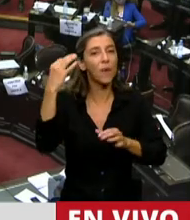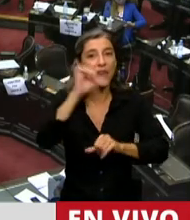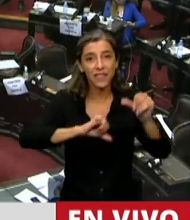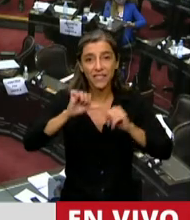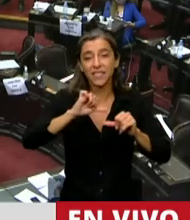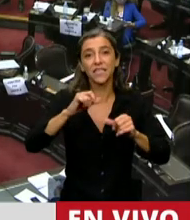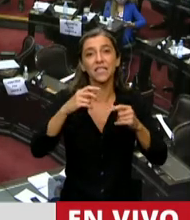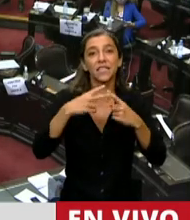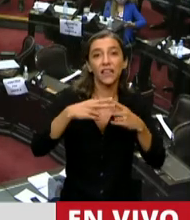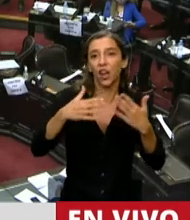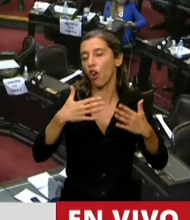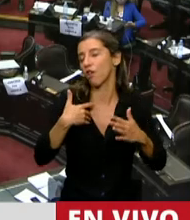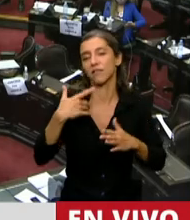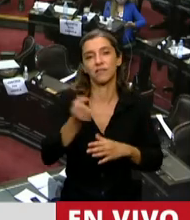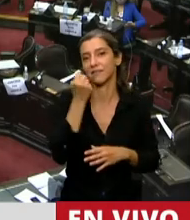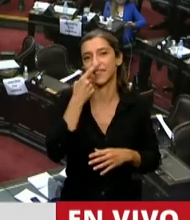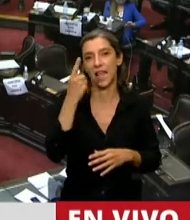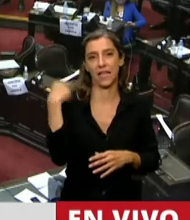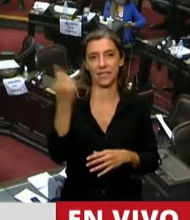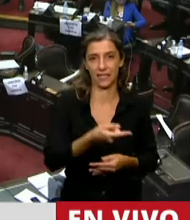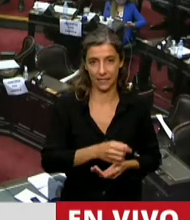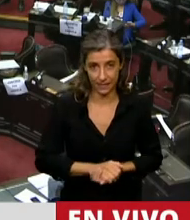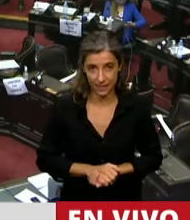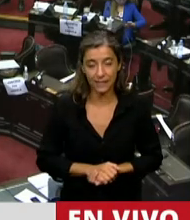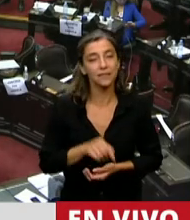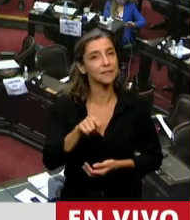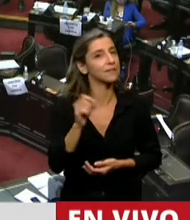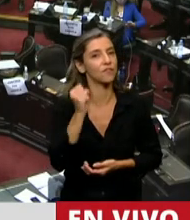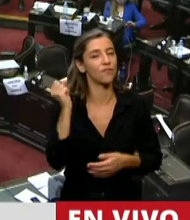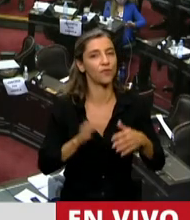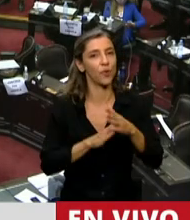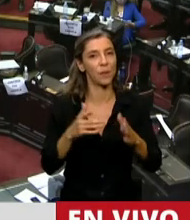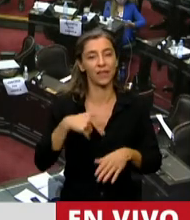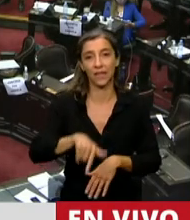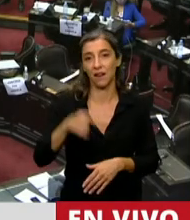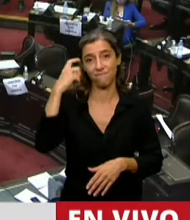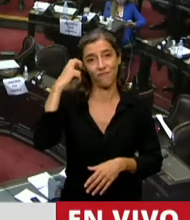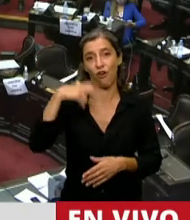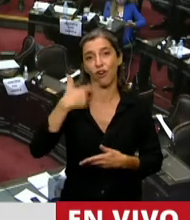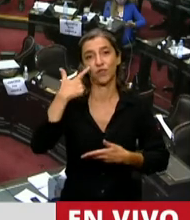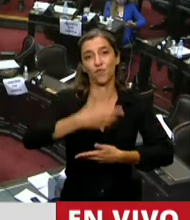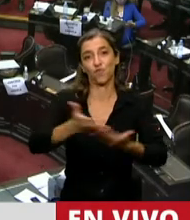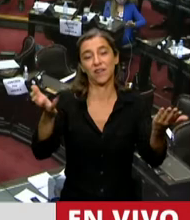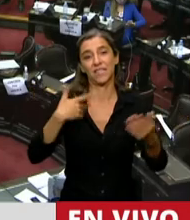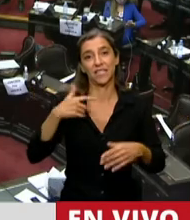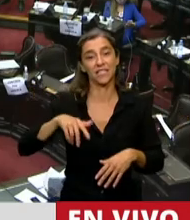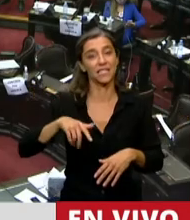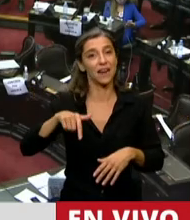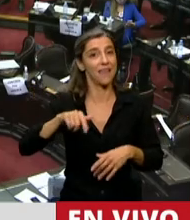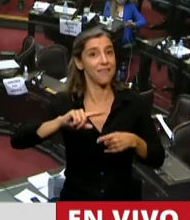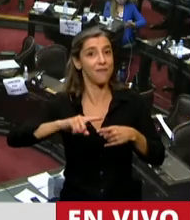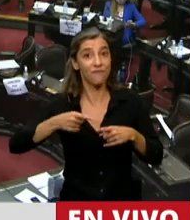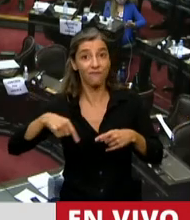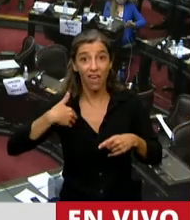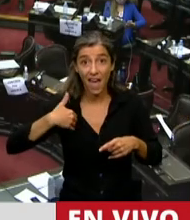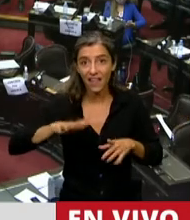Y esto es un claro mensaje de la importancia que este Congreso y la política argentina le da en el desarrollo del